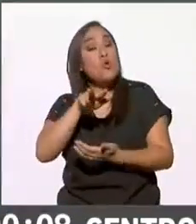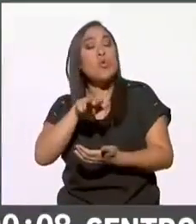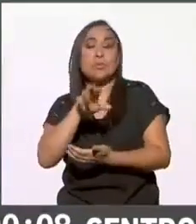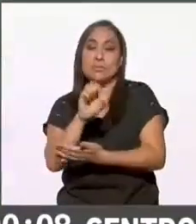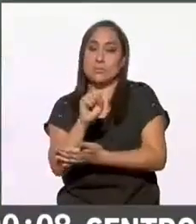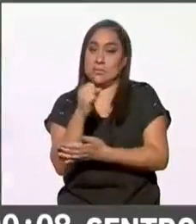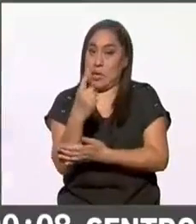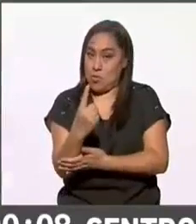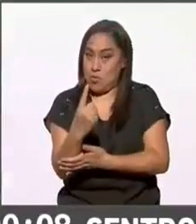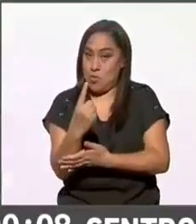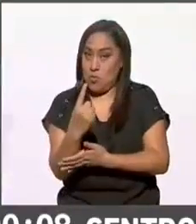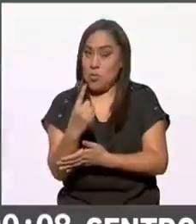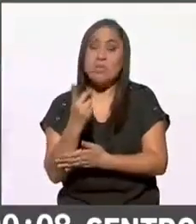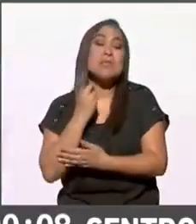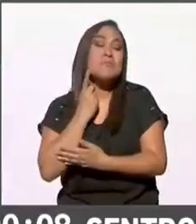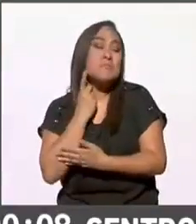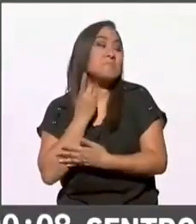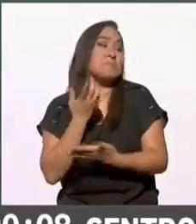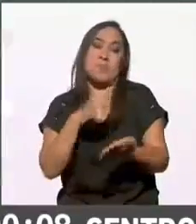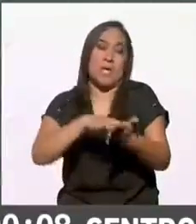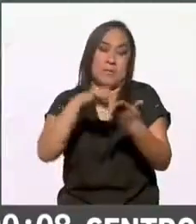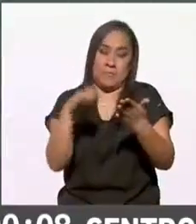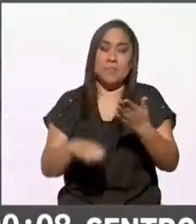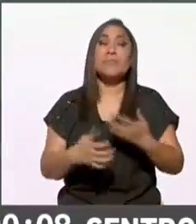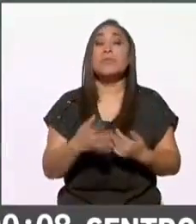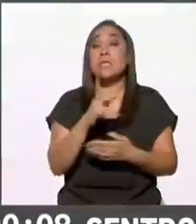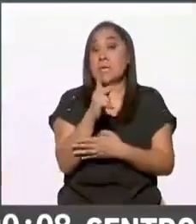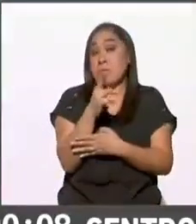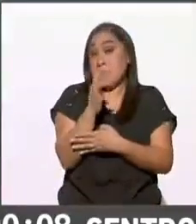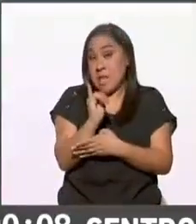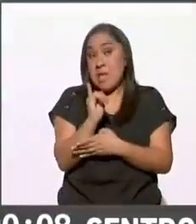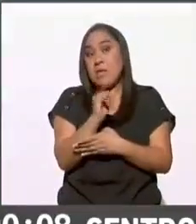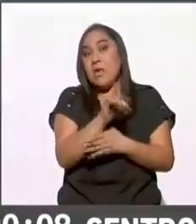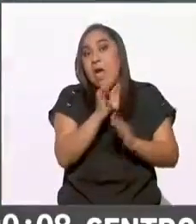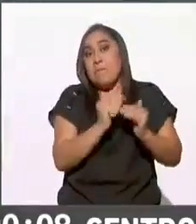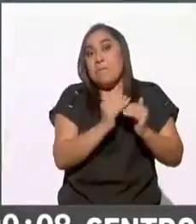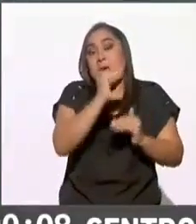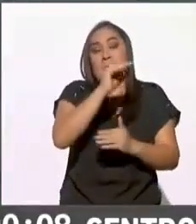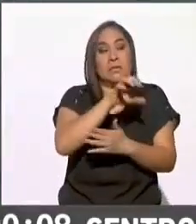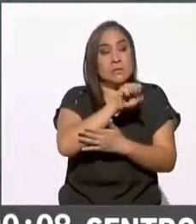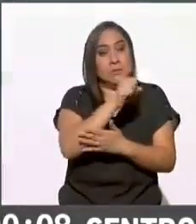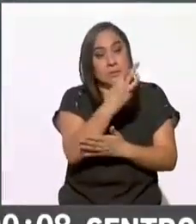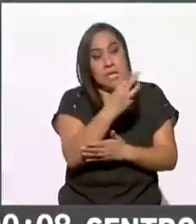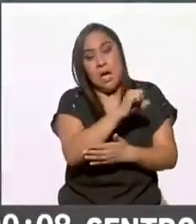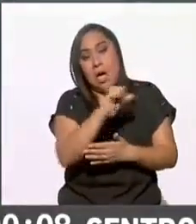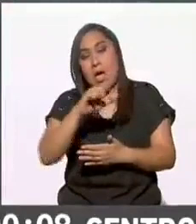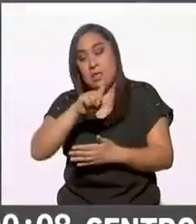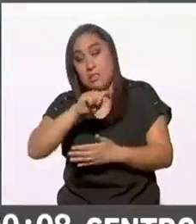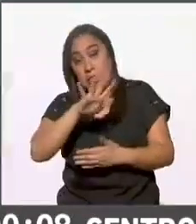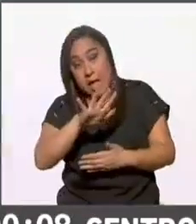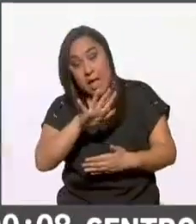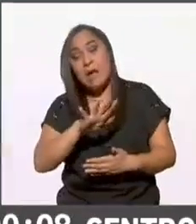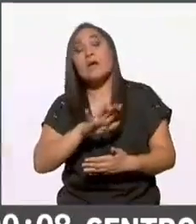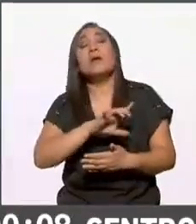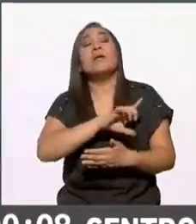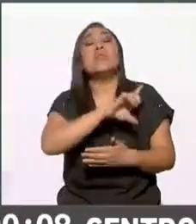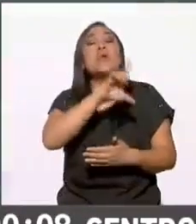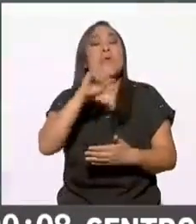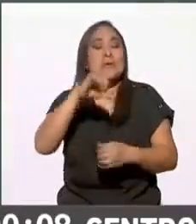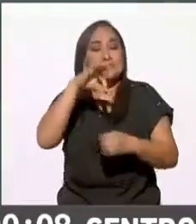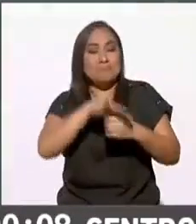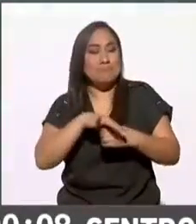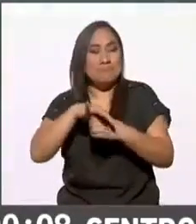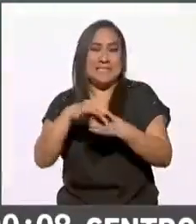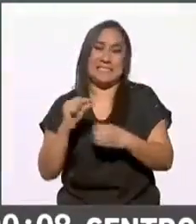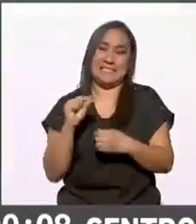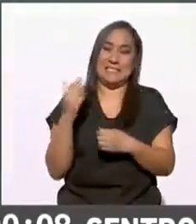por ejemplo también el PRI habría aumentado de 63 a 75 cuando previamente en las elecciones